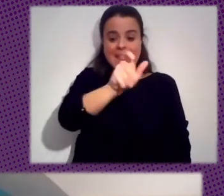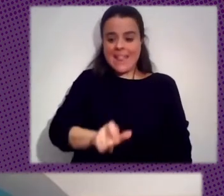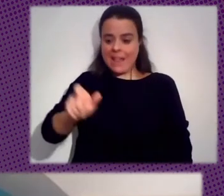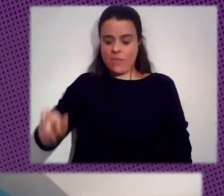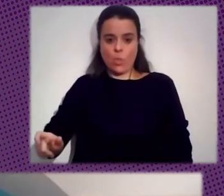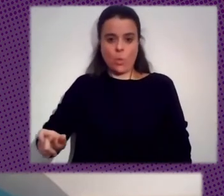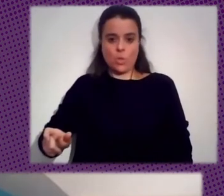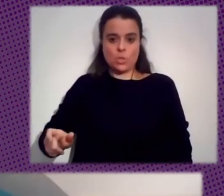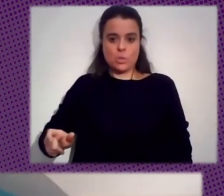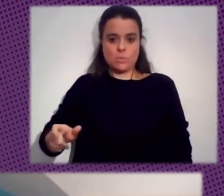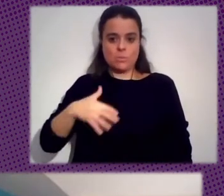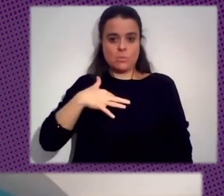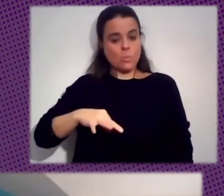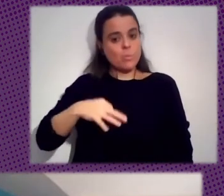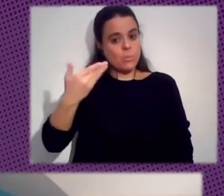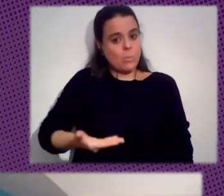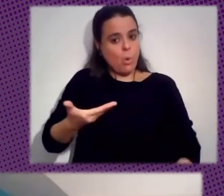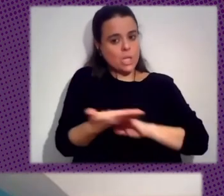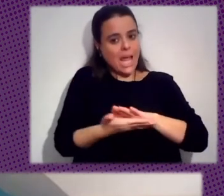Es Importante Pero